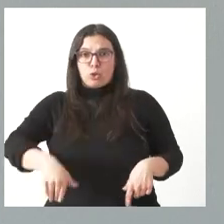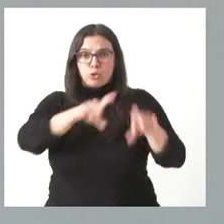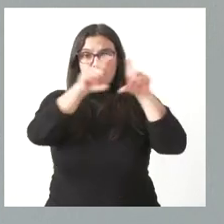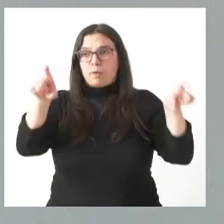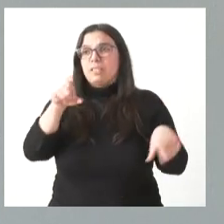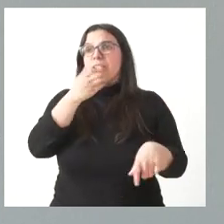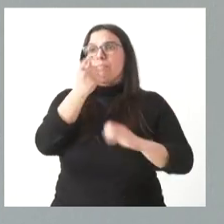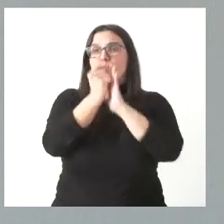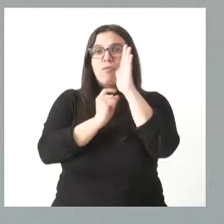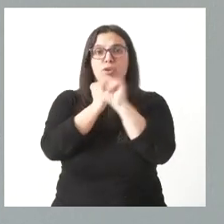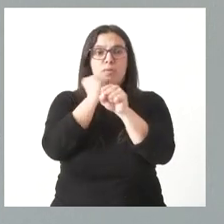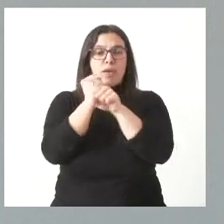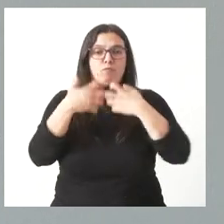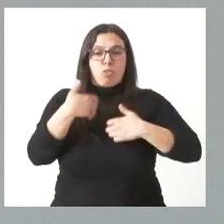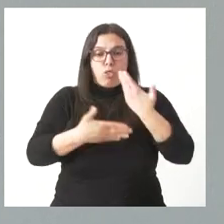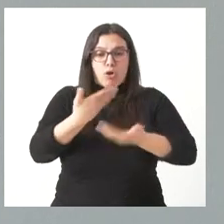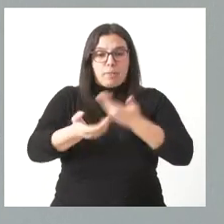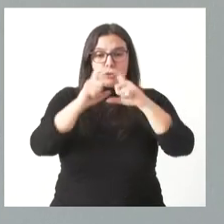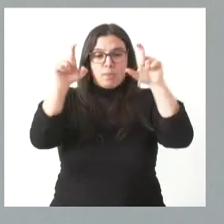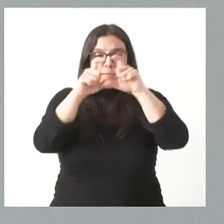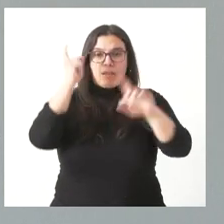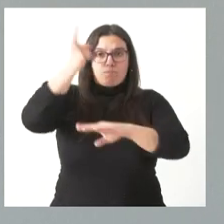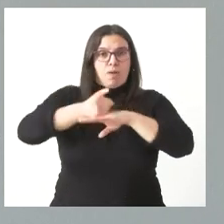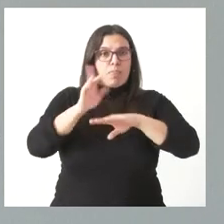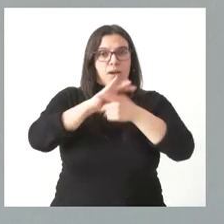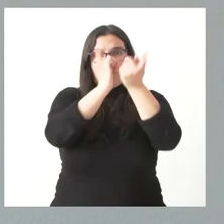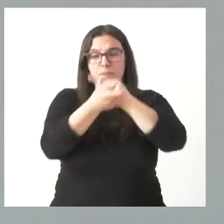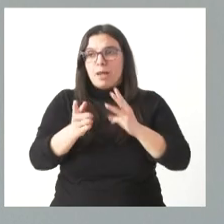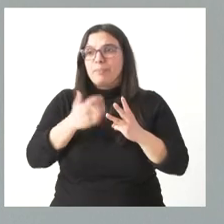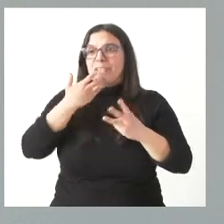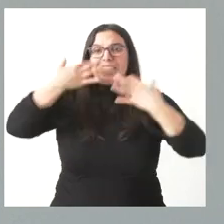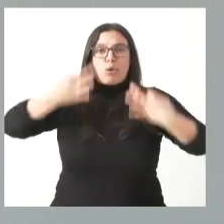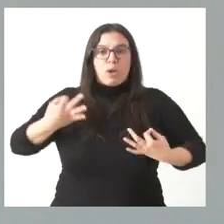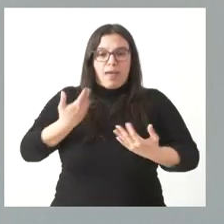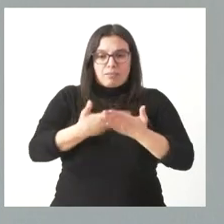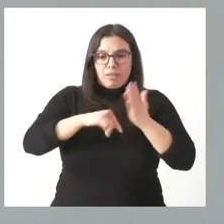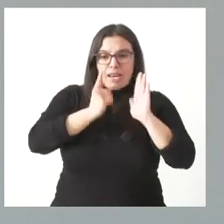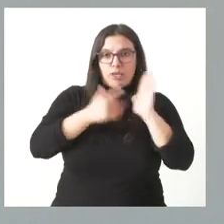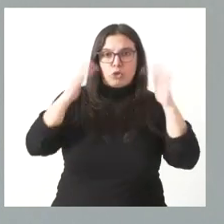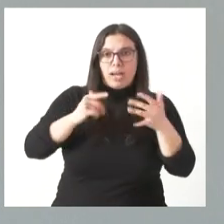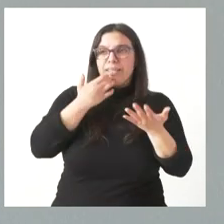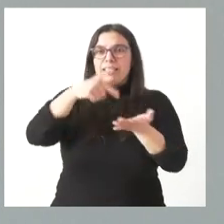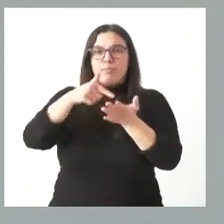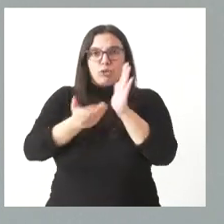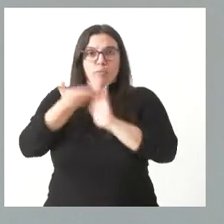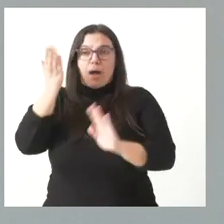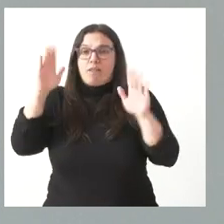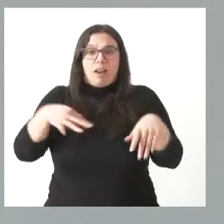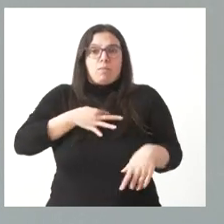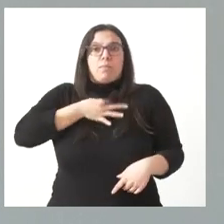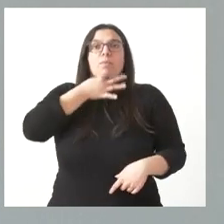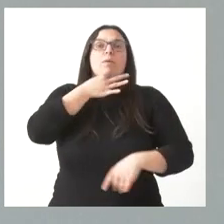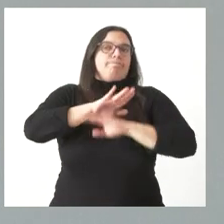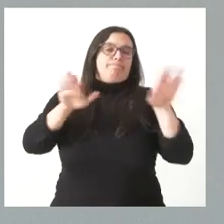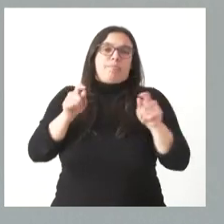las condiciones de funcionamiento de las empresas y no hay la suficiente seguridad jurídica, si se suben los impuestos, pues al final no se están creando las